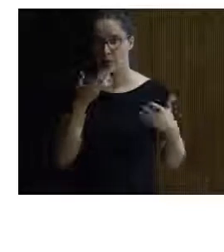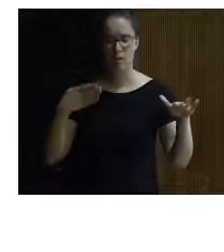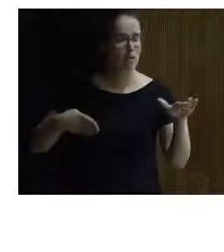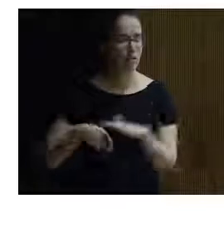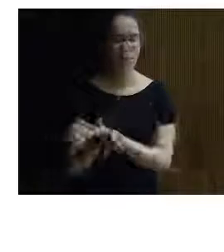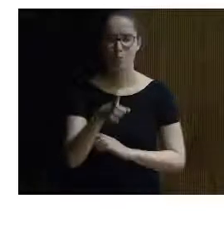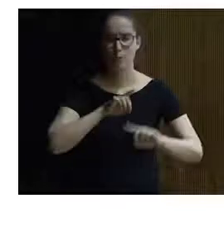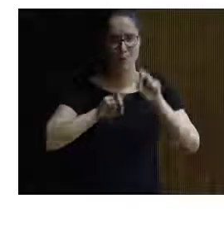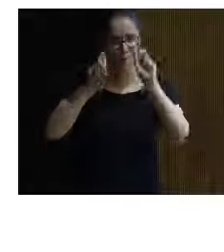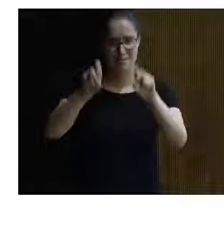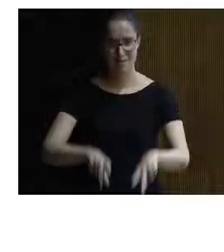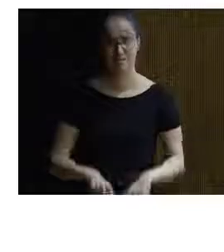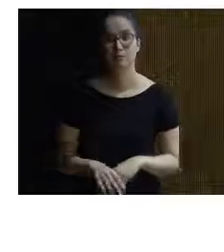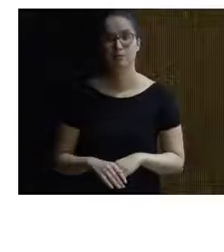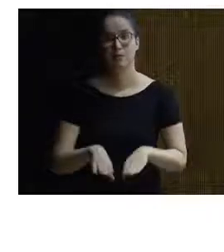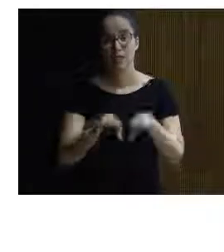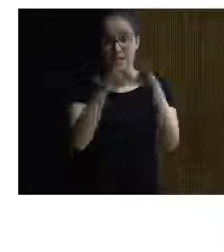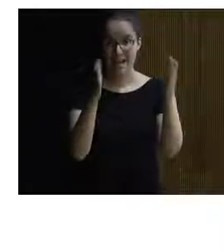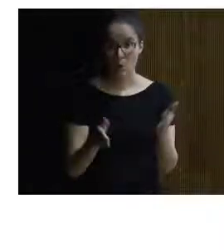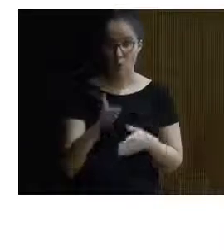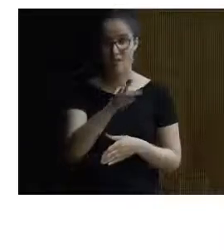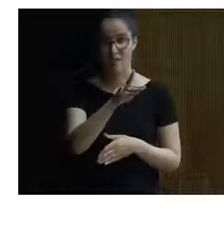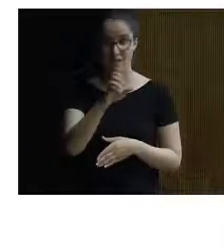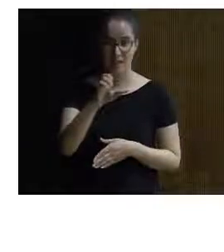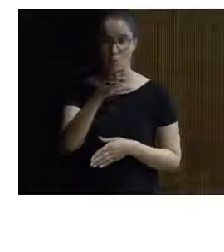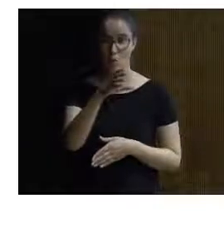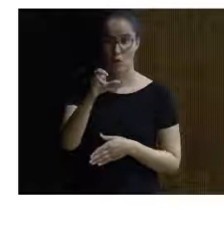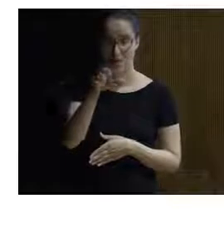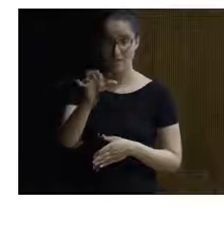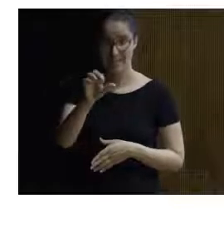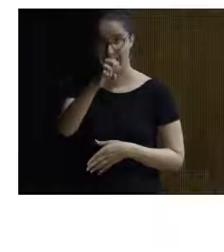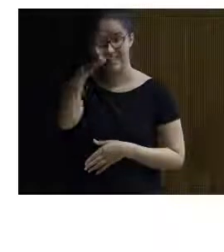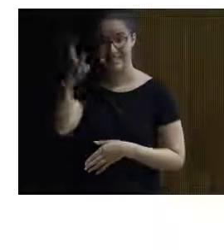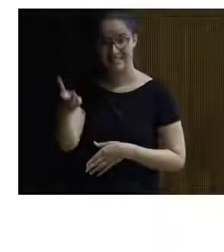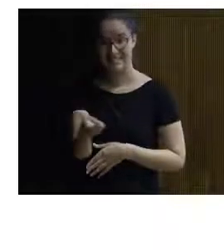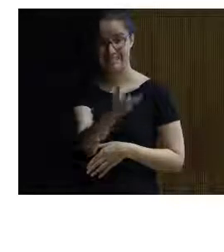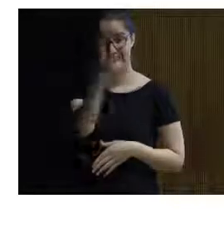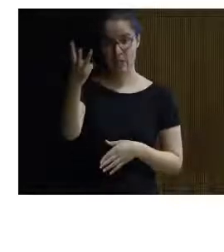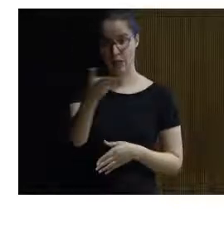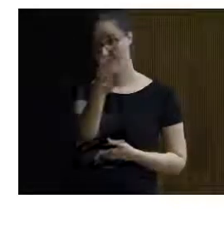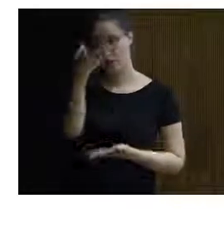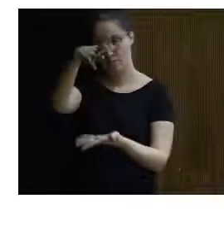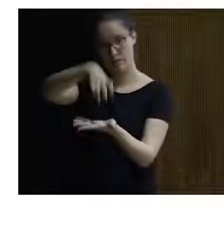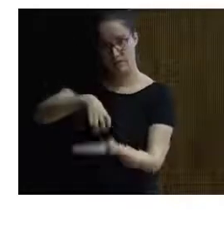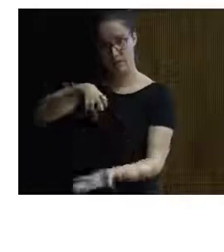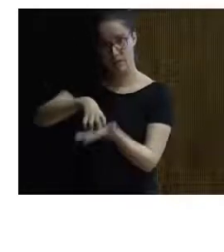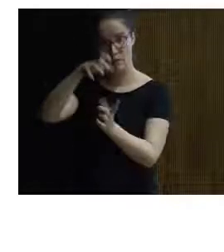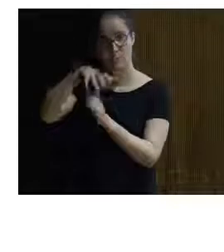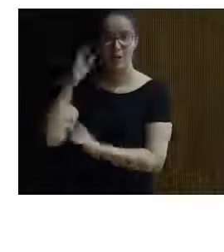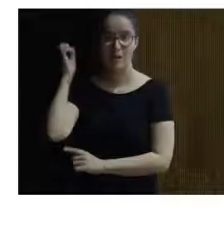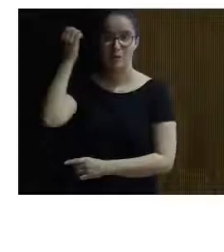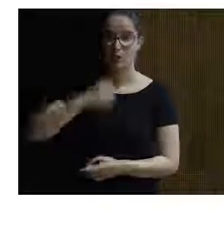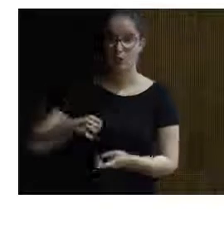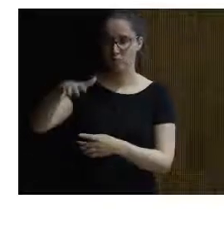perfectamente la cueva de cuevas es el tercer edificio del parque de la prehistoria es un recinto también